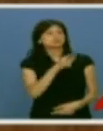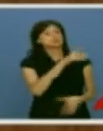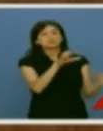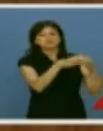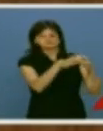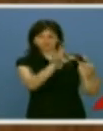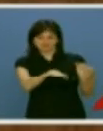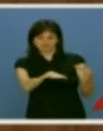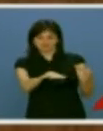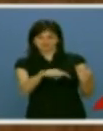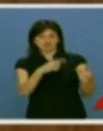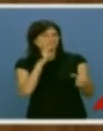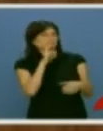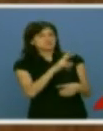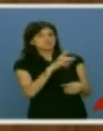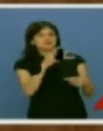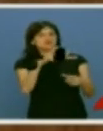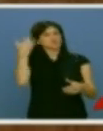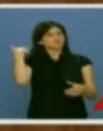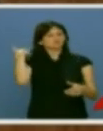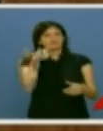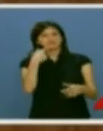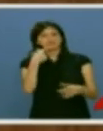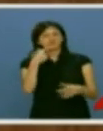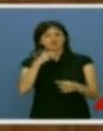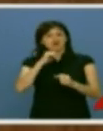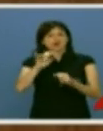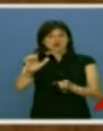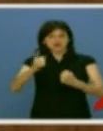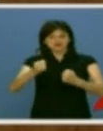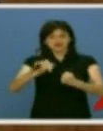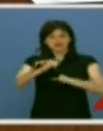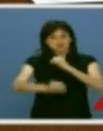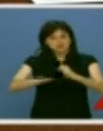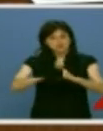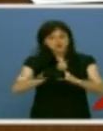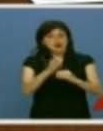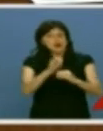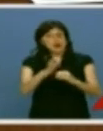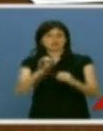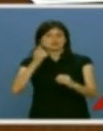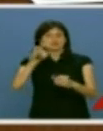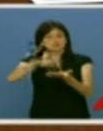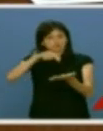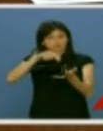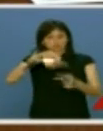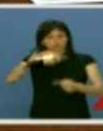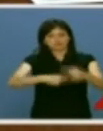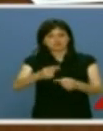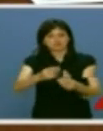grupo también. Vi cómo le aplaudía cuando defendía la energía nuclear o la supresión del impuesto de sucesiones, el mantenimiento de la supresión.